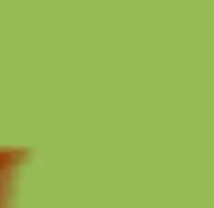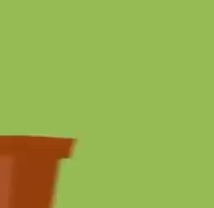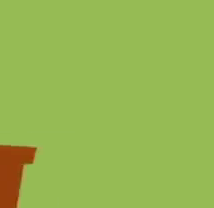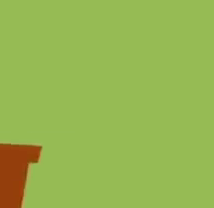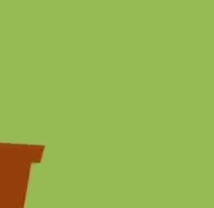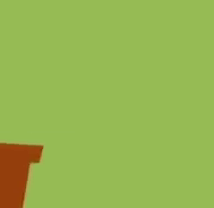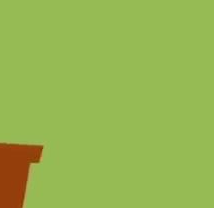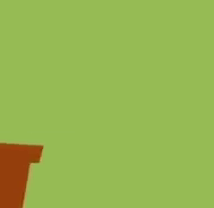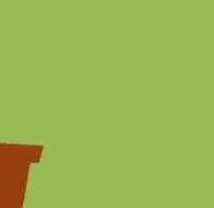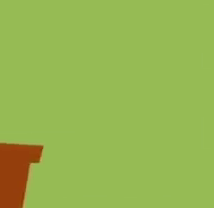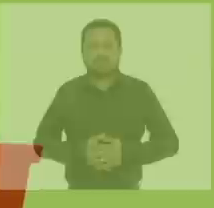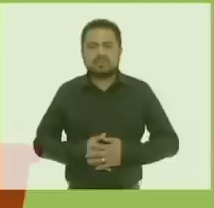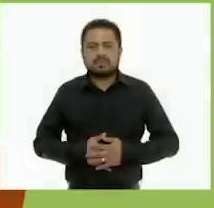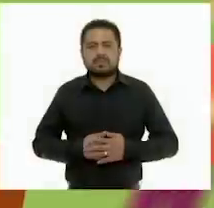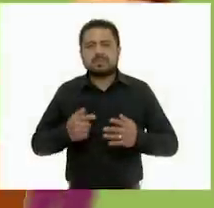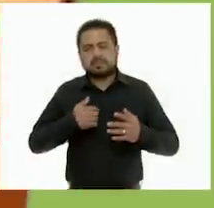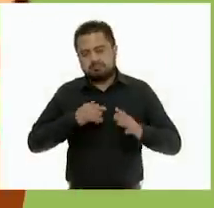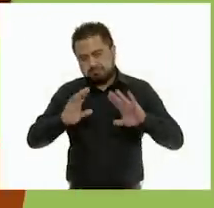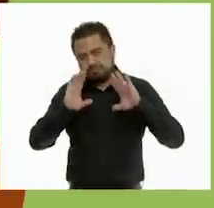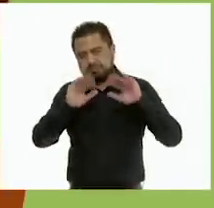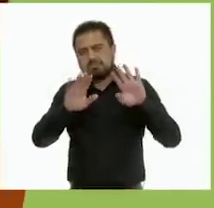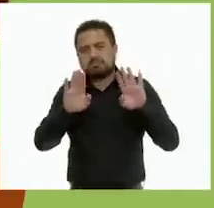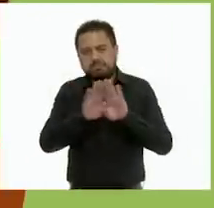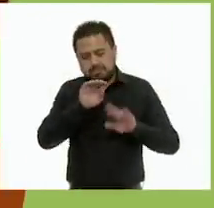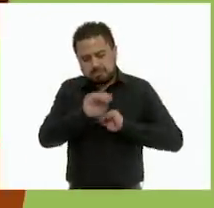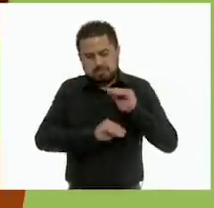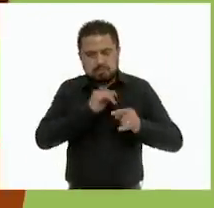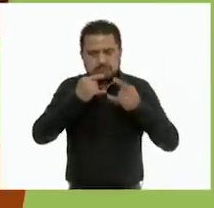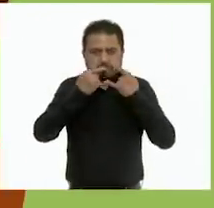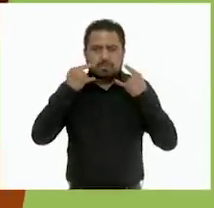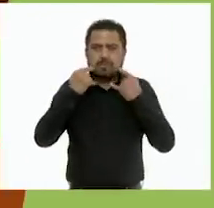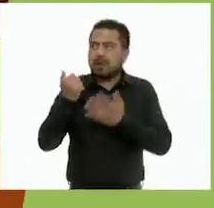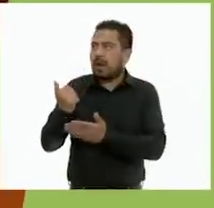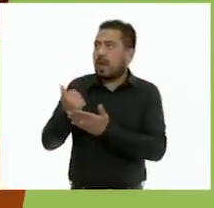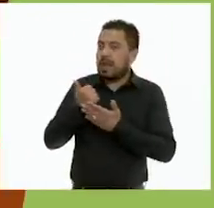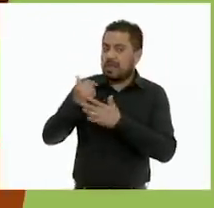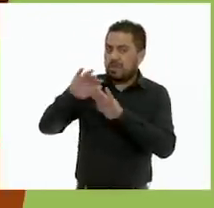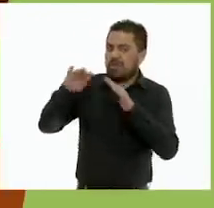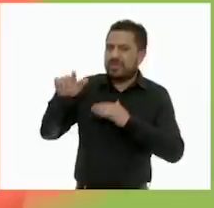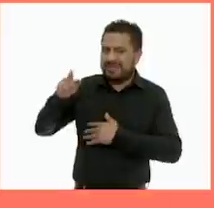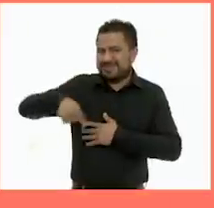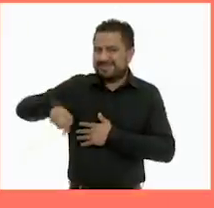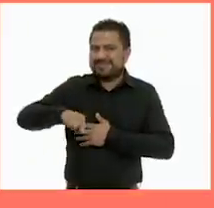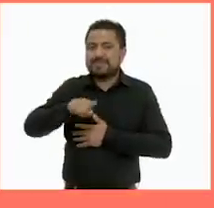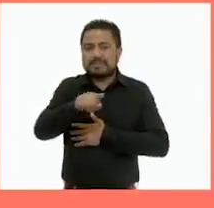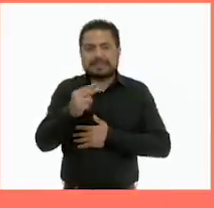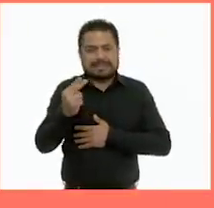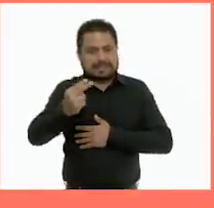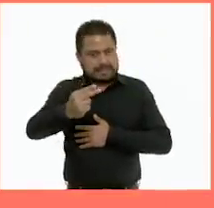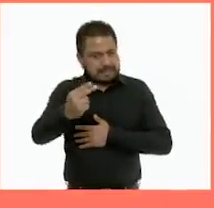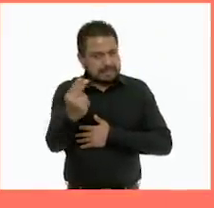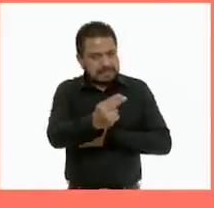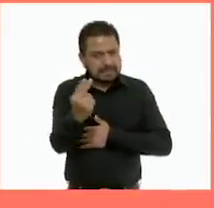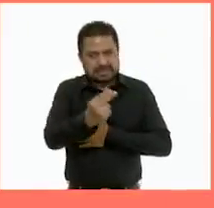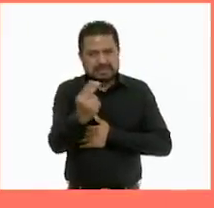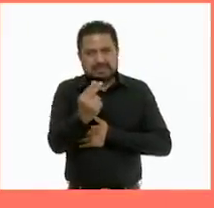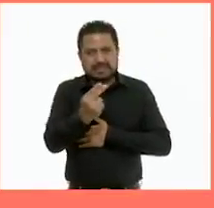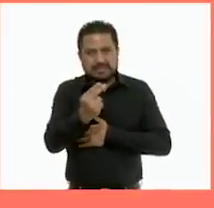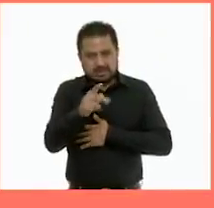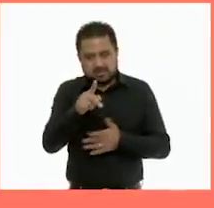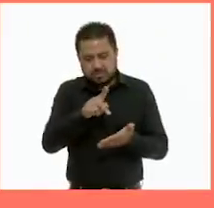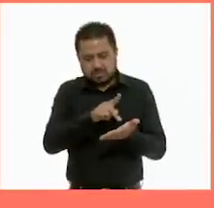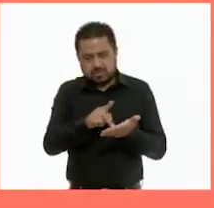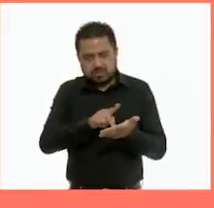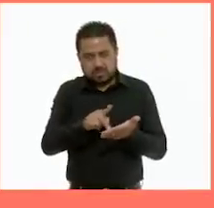Te enseñaremos cómo armar un cubrebocas con ayuda de un adulto. Necesitarás Un